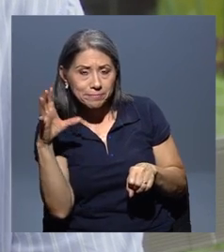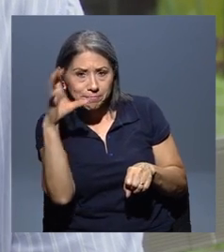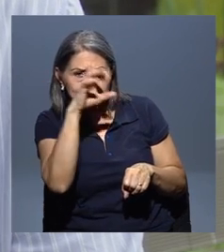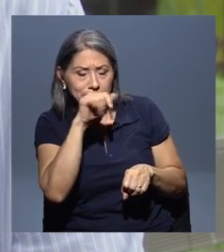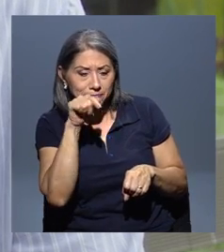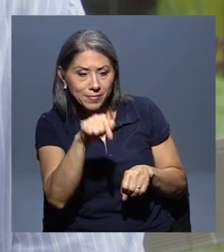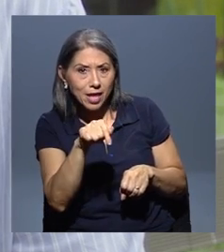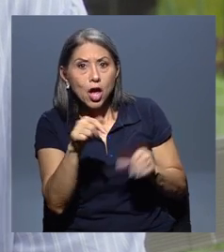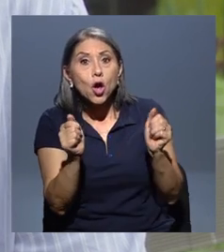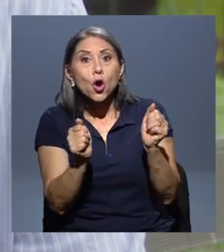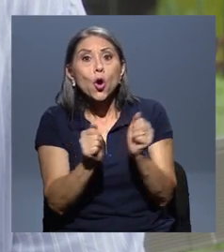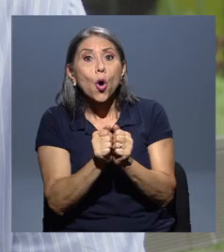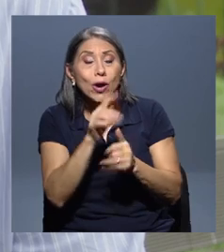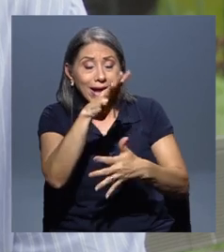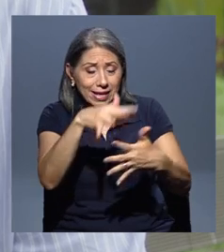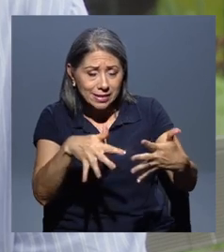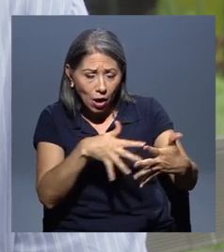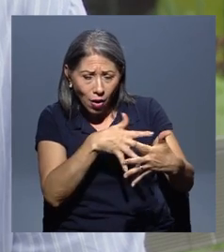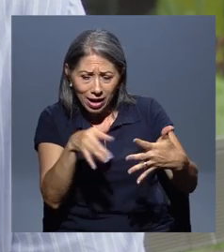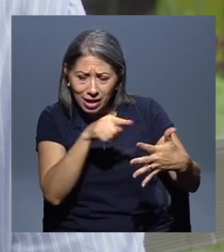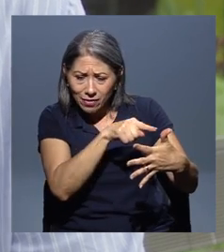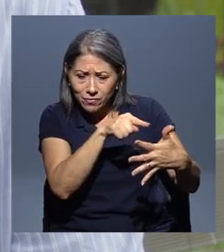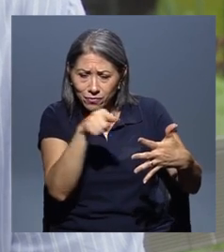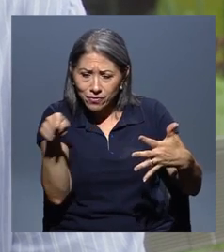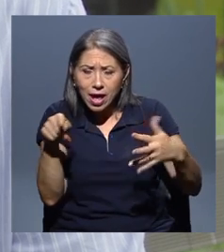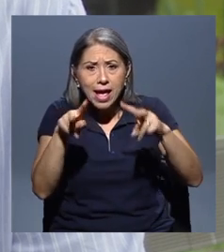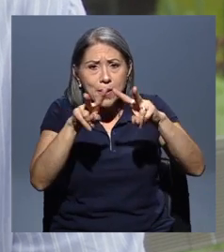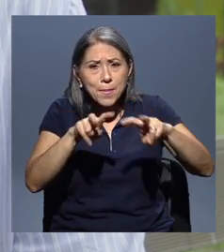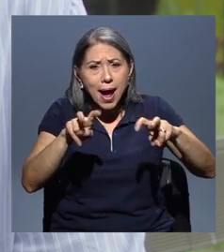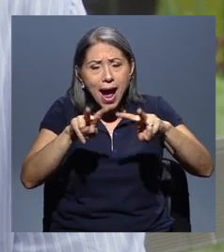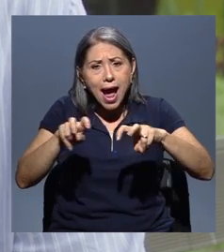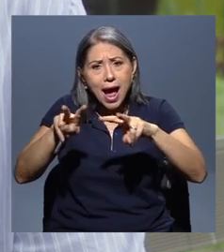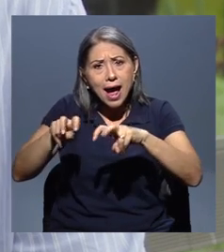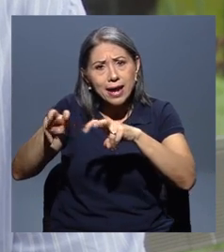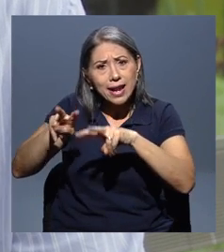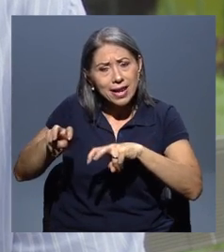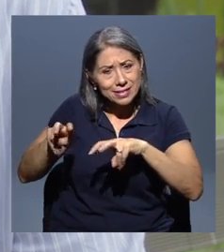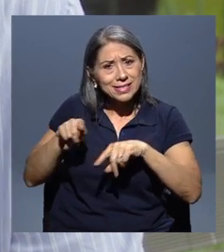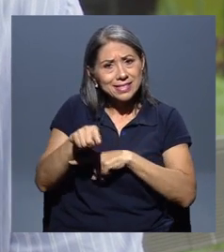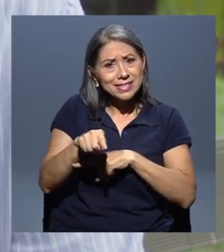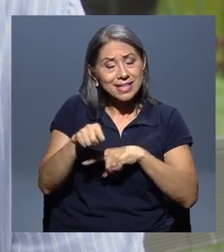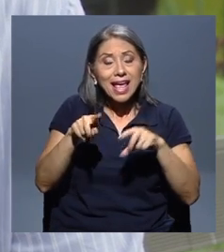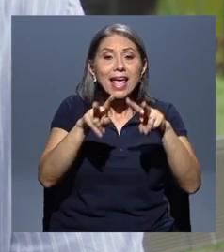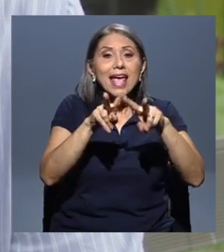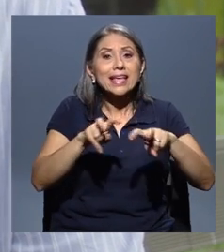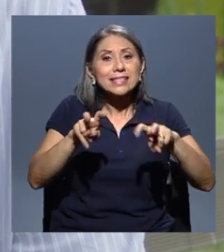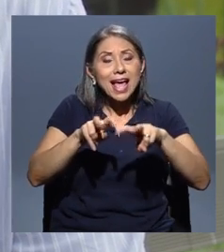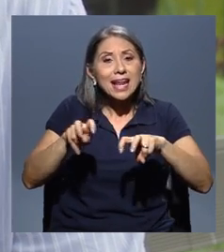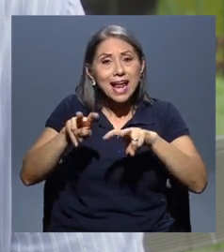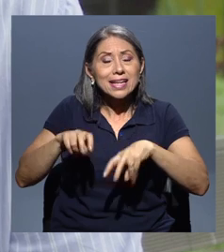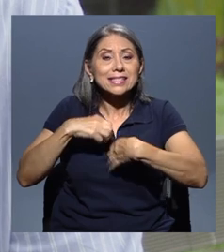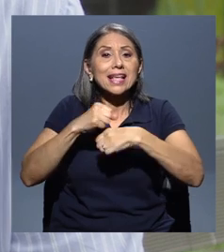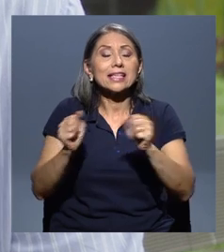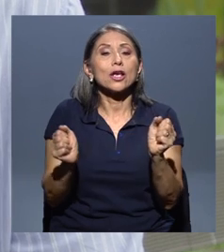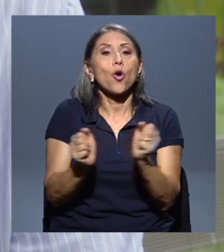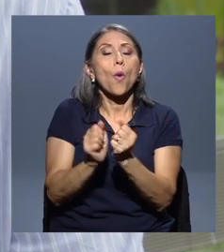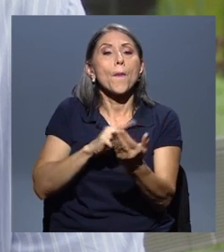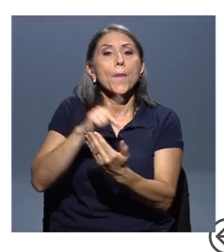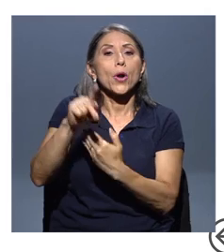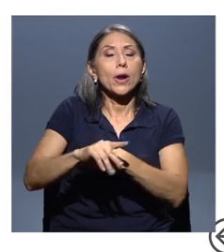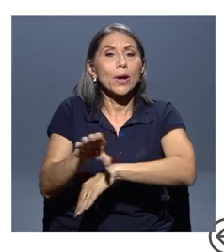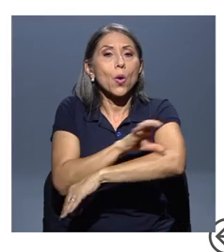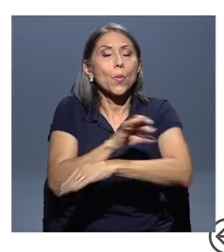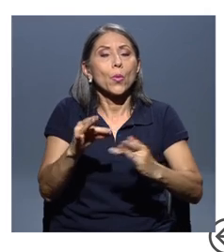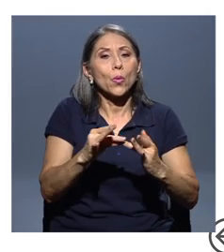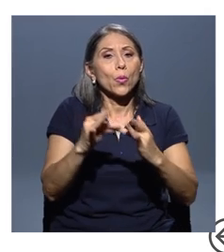se generan análisis con las variables incorporadas y ese análisis se realiza en software especializado,